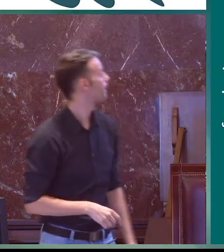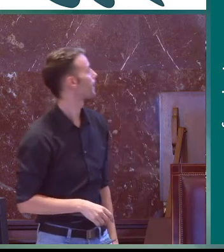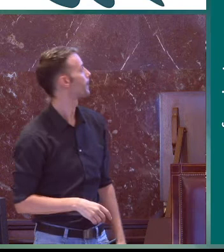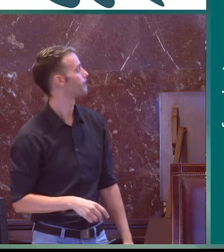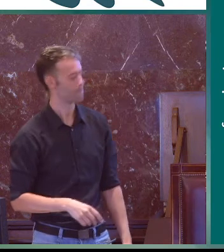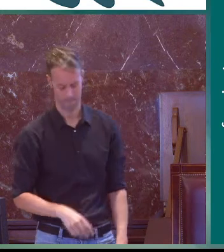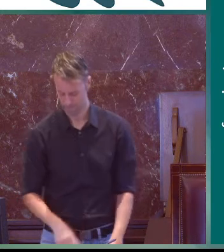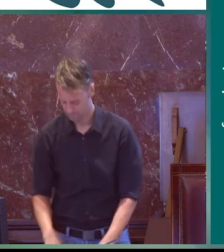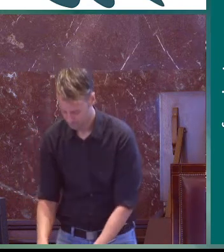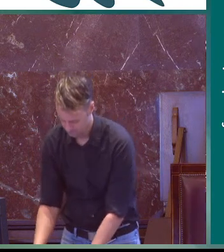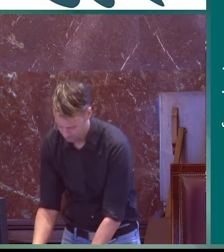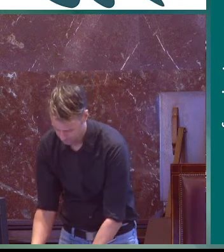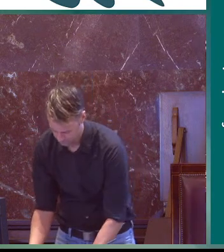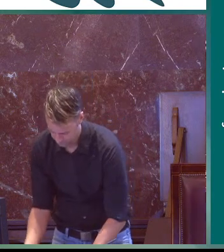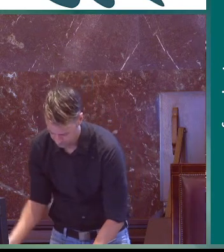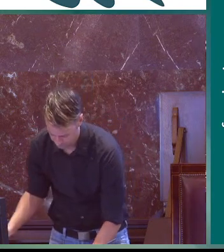también llega a tocar.